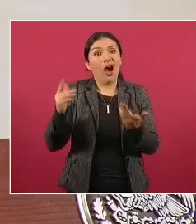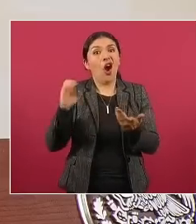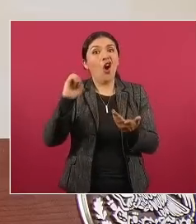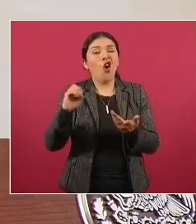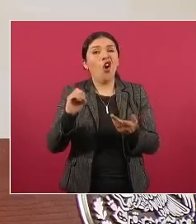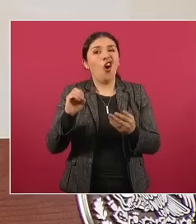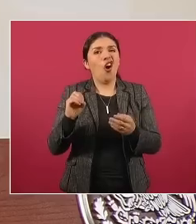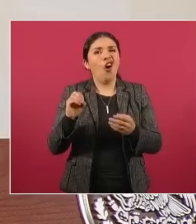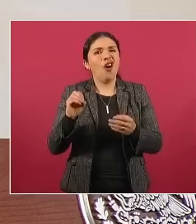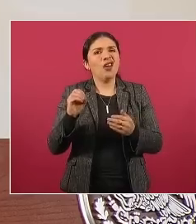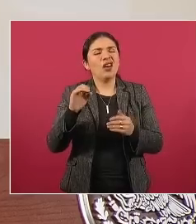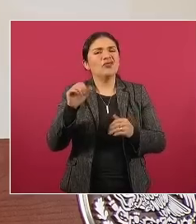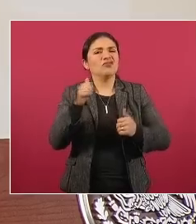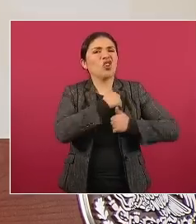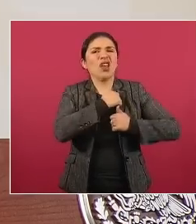los